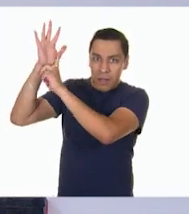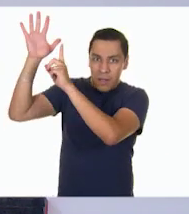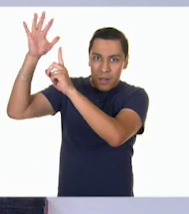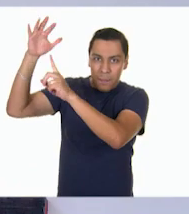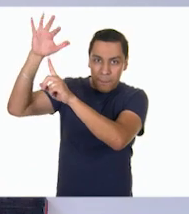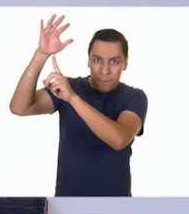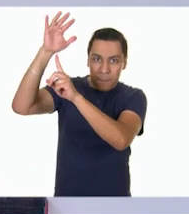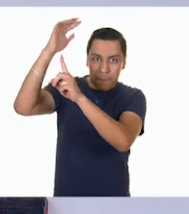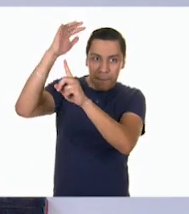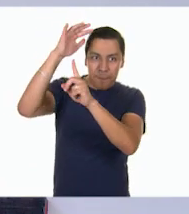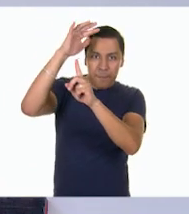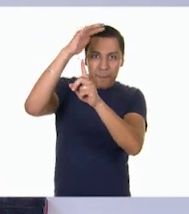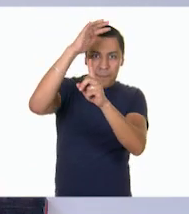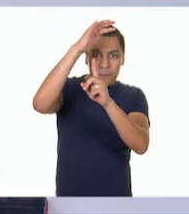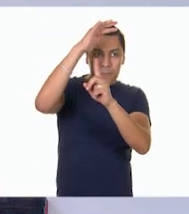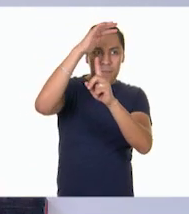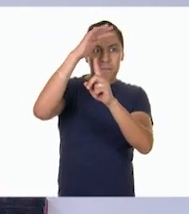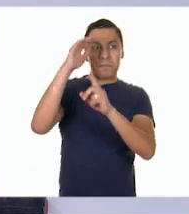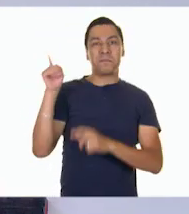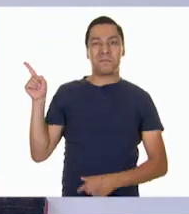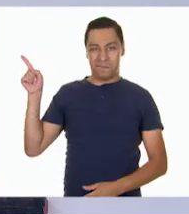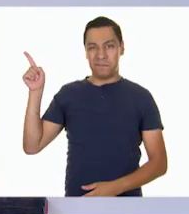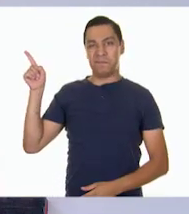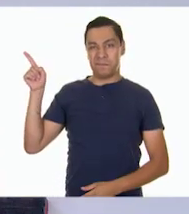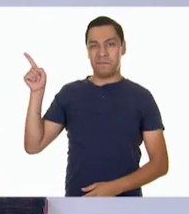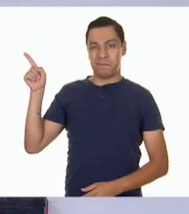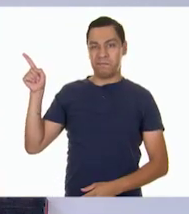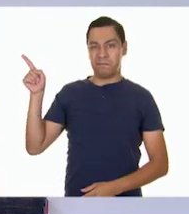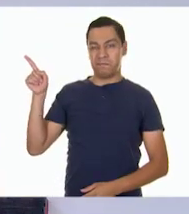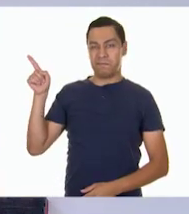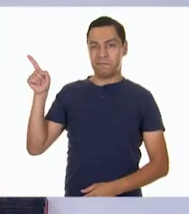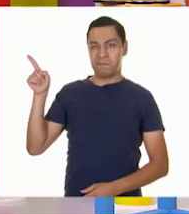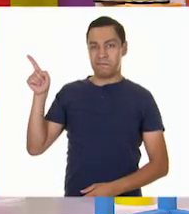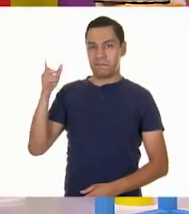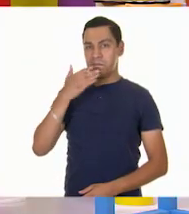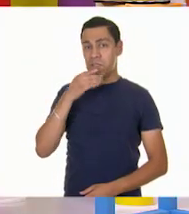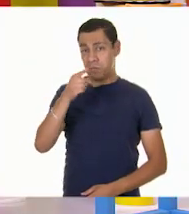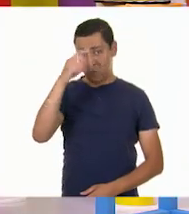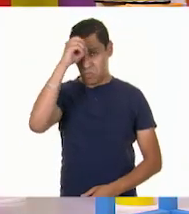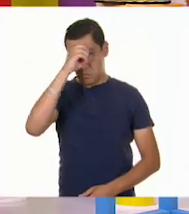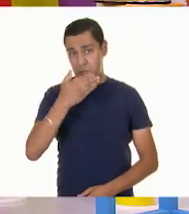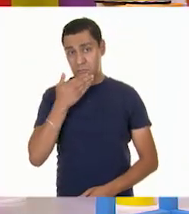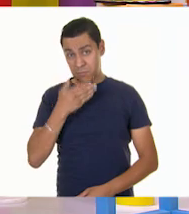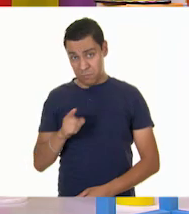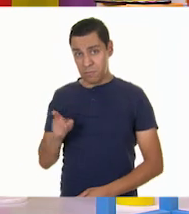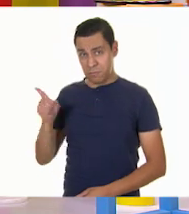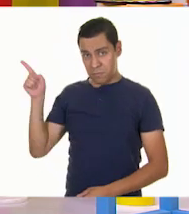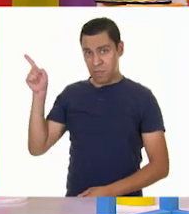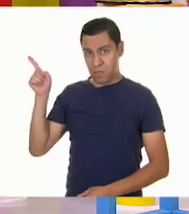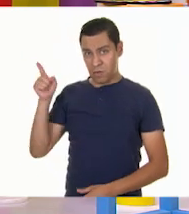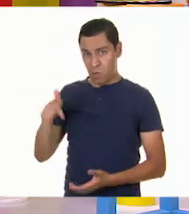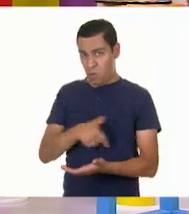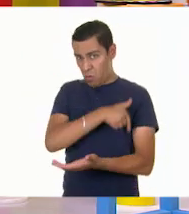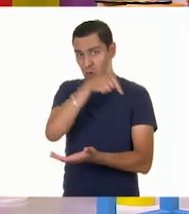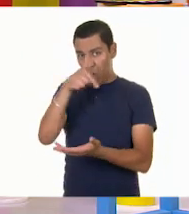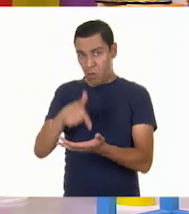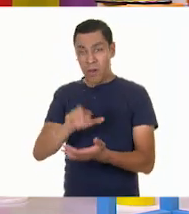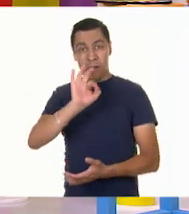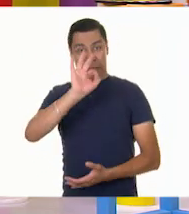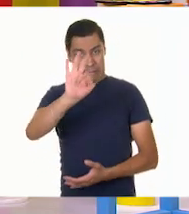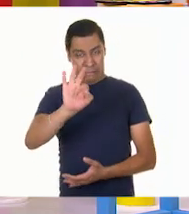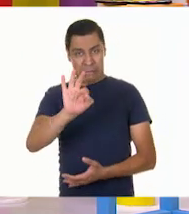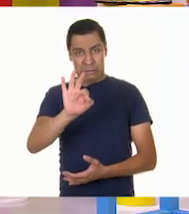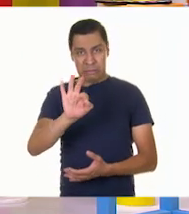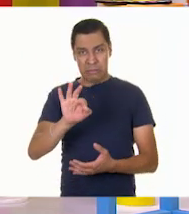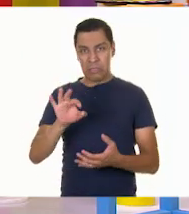¿Cómo ven? Me parece que es un buen espacio. Niñas y niños, ¿ustedes qué opinan? ¿Tienen que ese es el lugar más adecuado para que se pueda